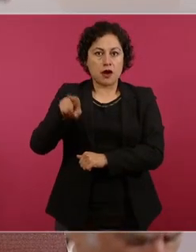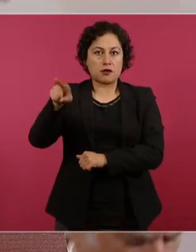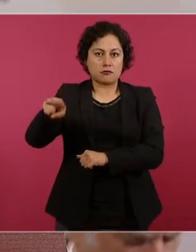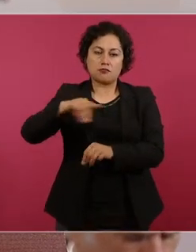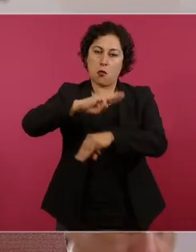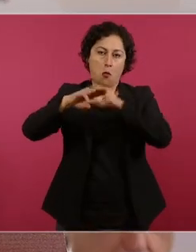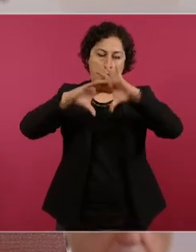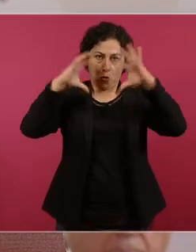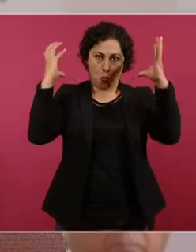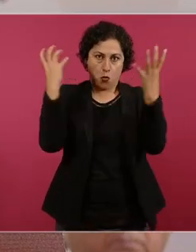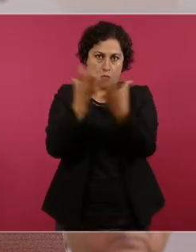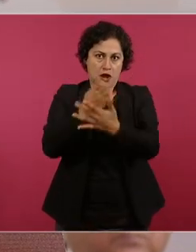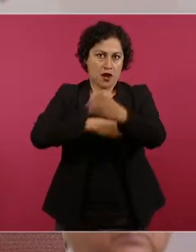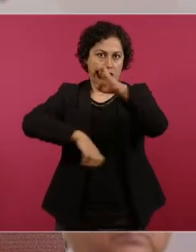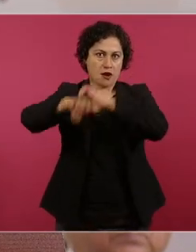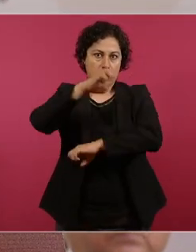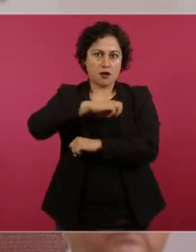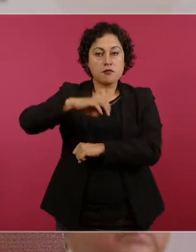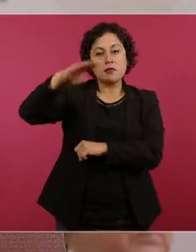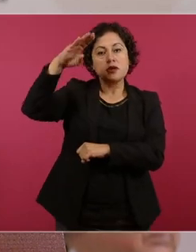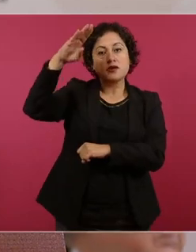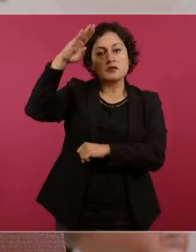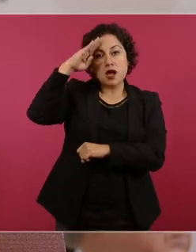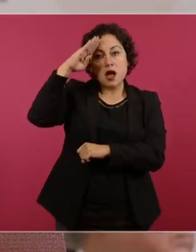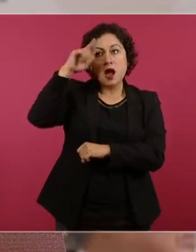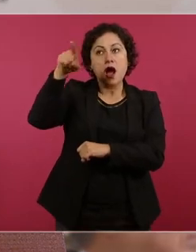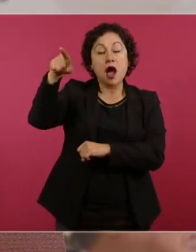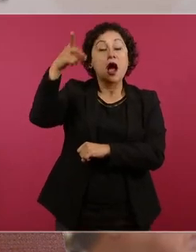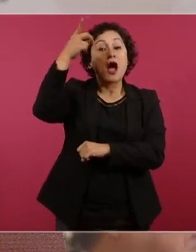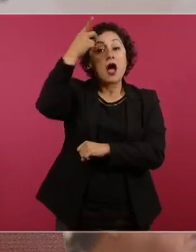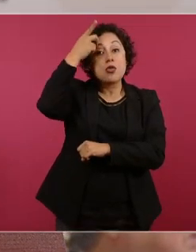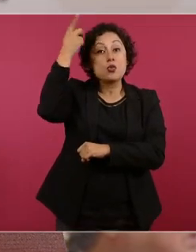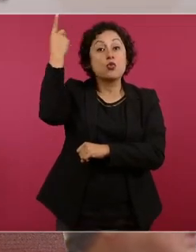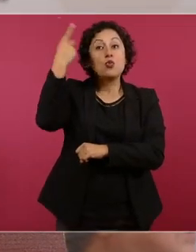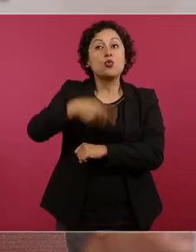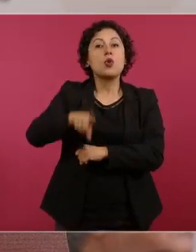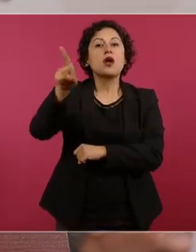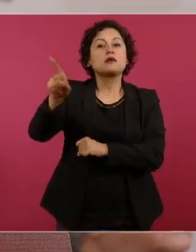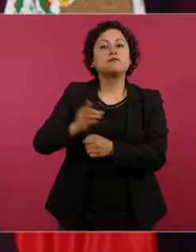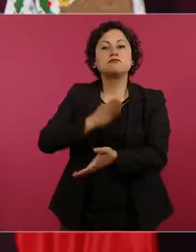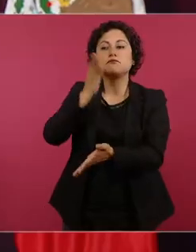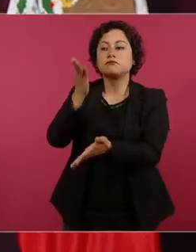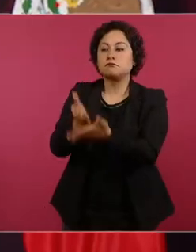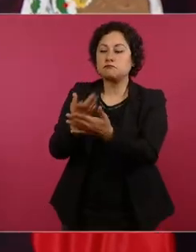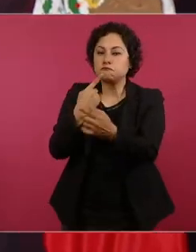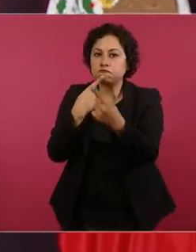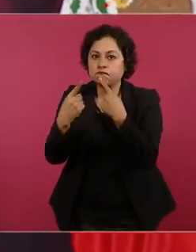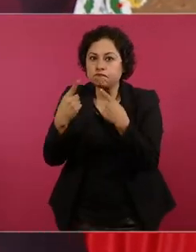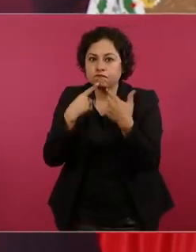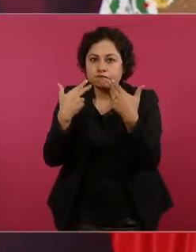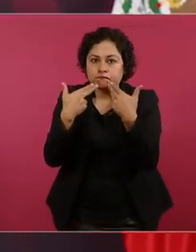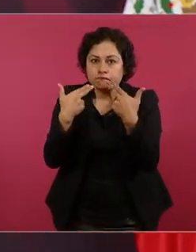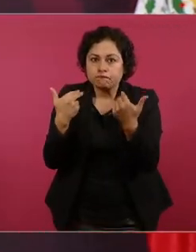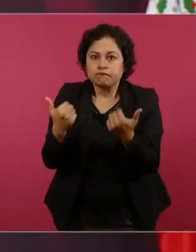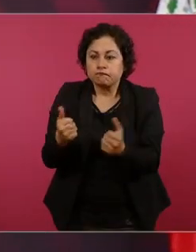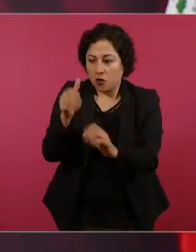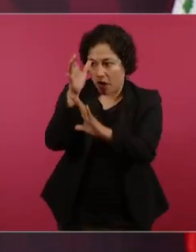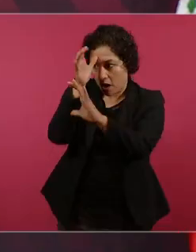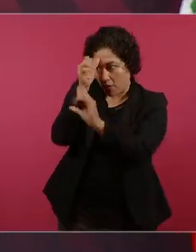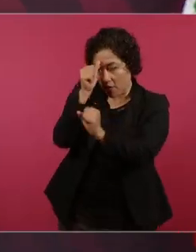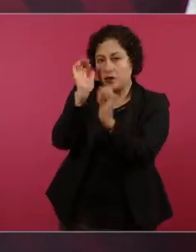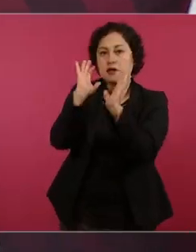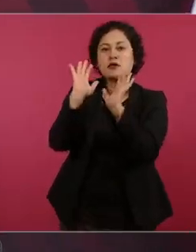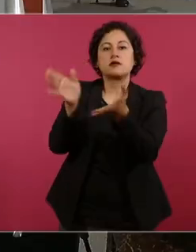mundial llegaron al SAT y se pusieron de acuerdo y pagaron 12 14 mil millones